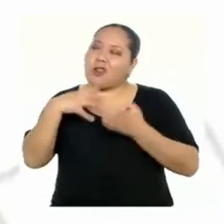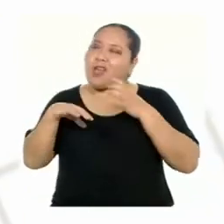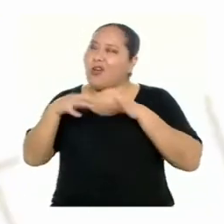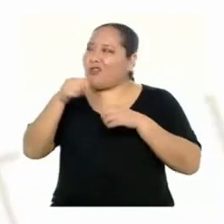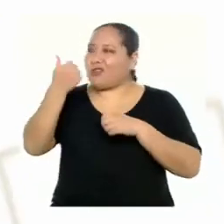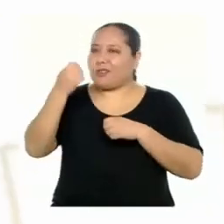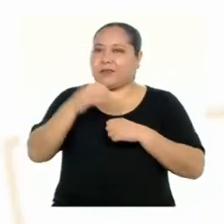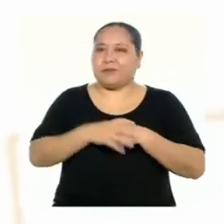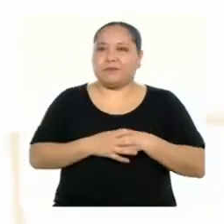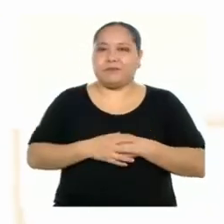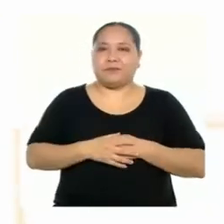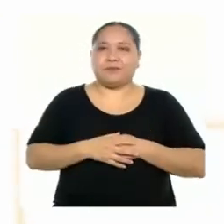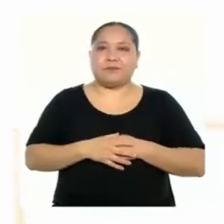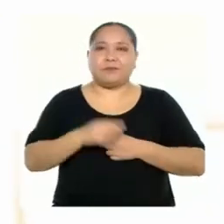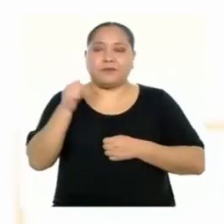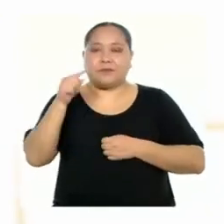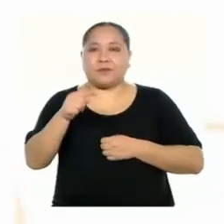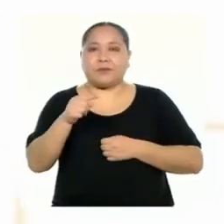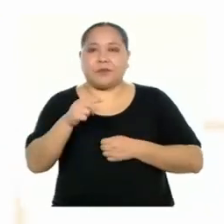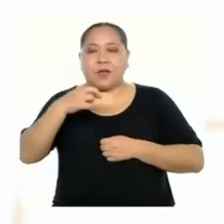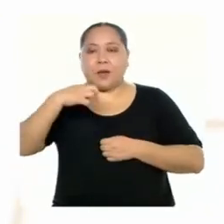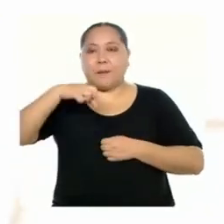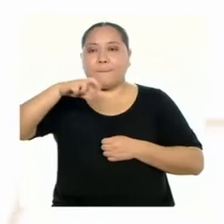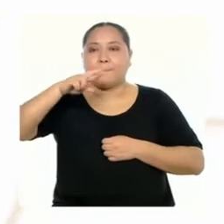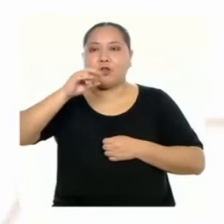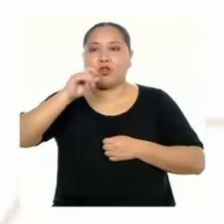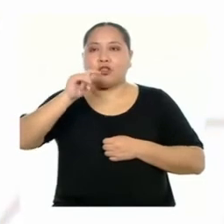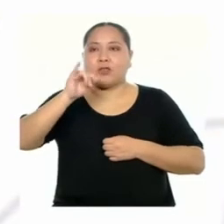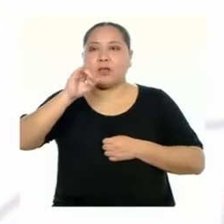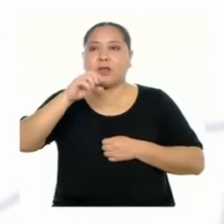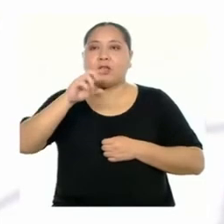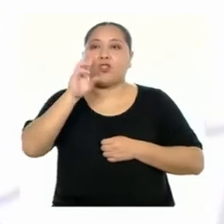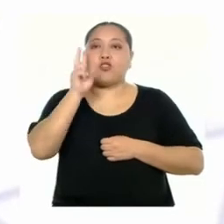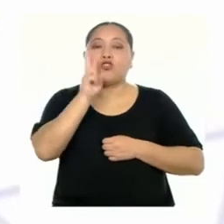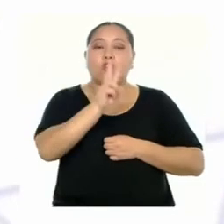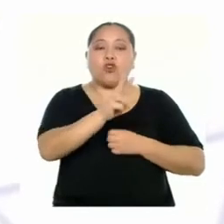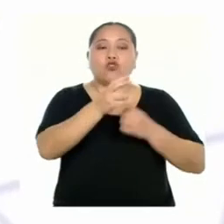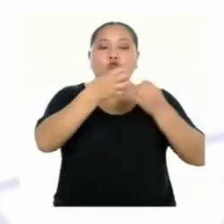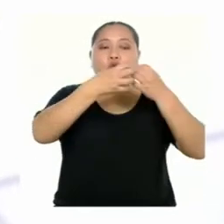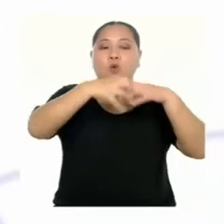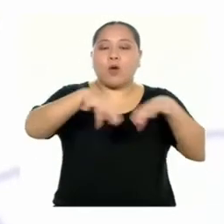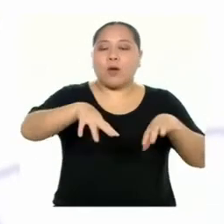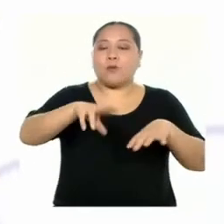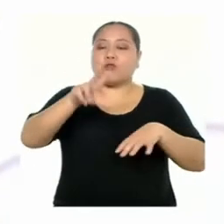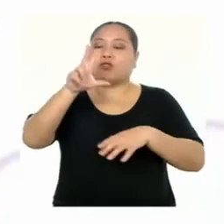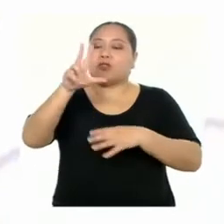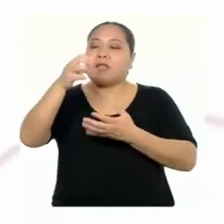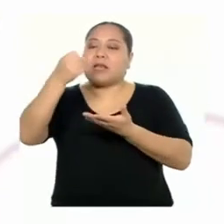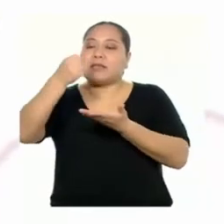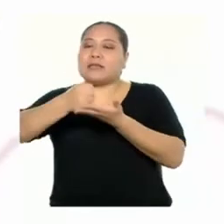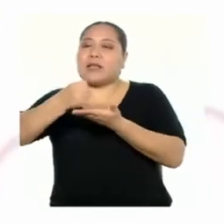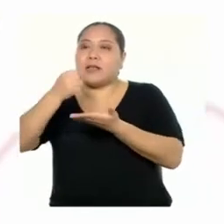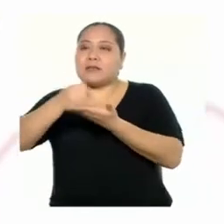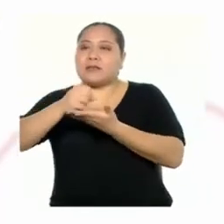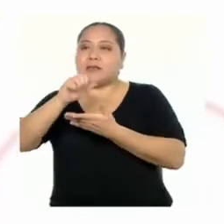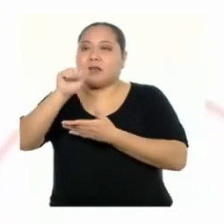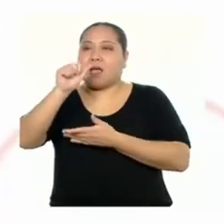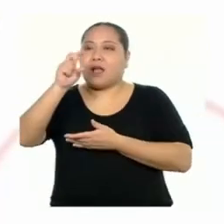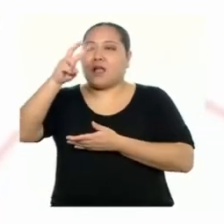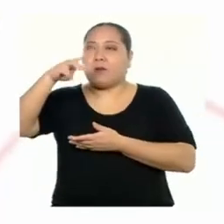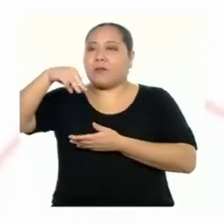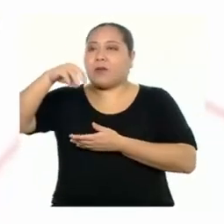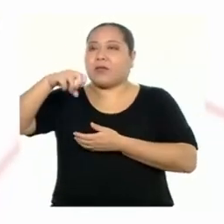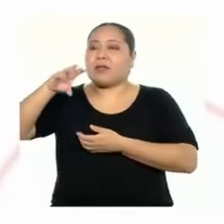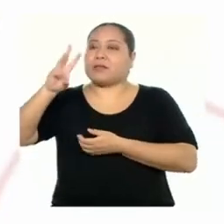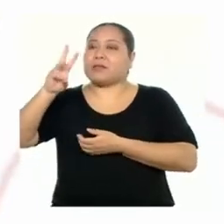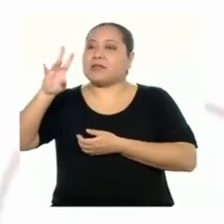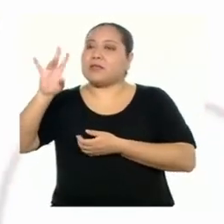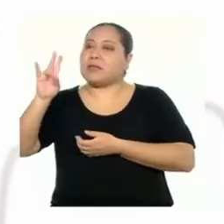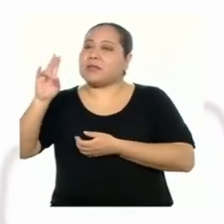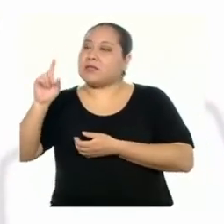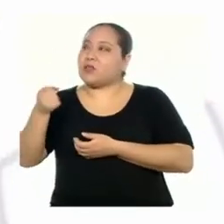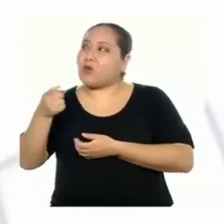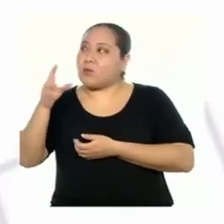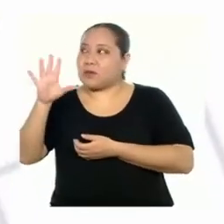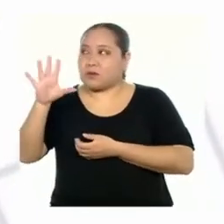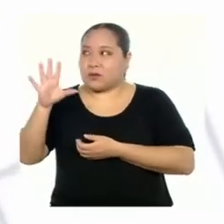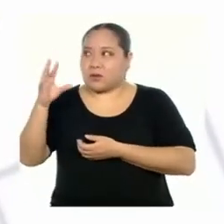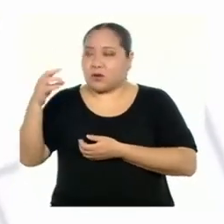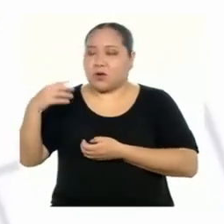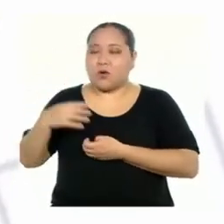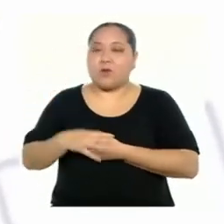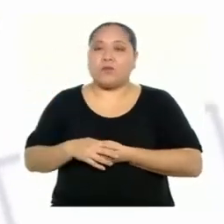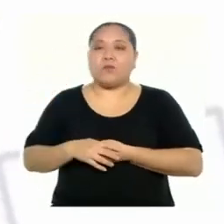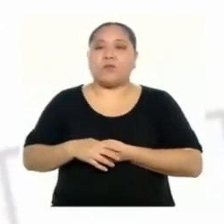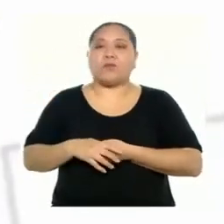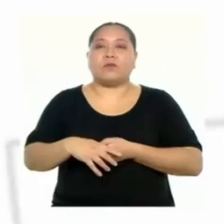la otra. Como la cantidad de proteínas al consumir dos huevos y tres tazas de almendras es 67,5 gramos,